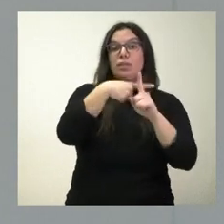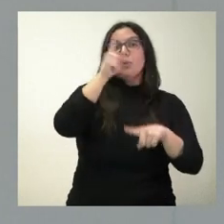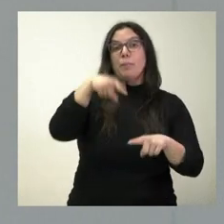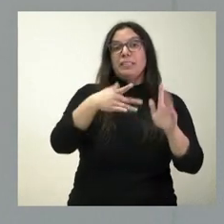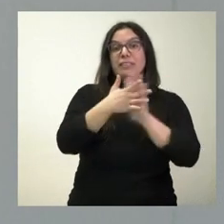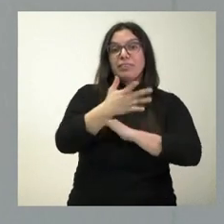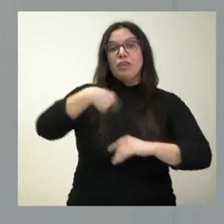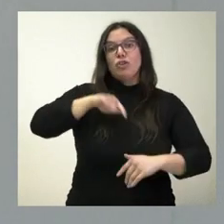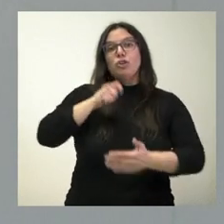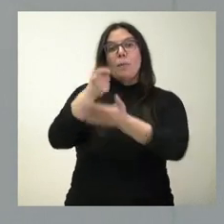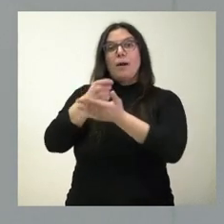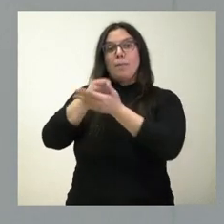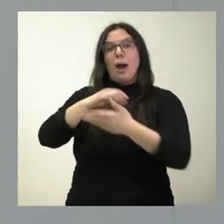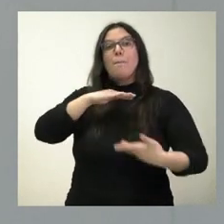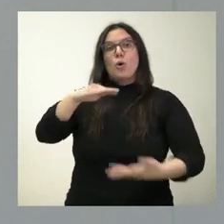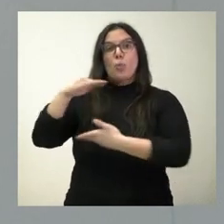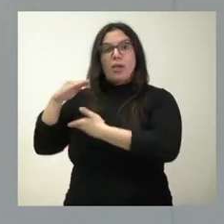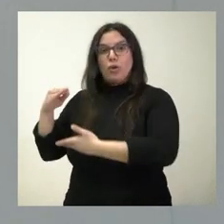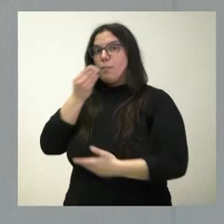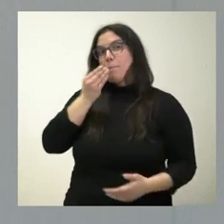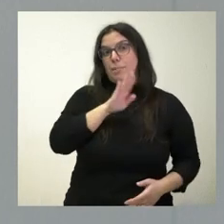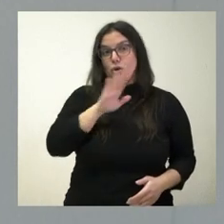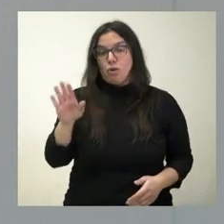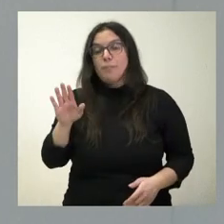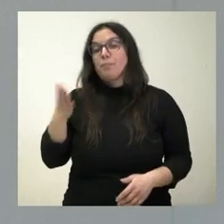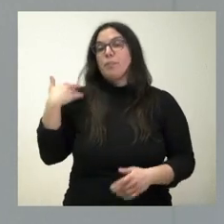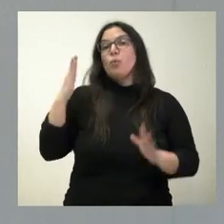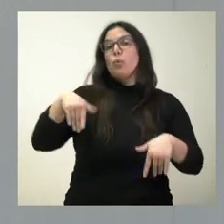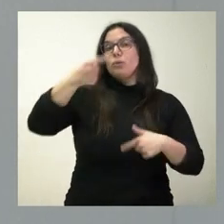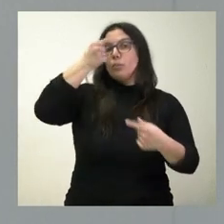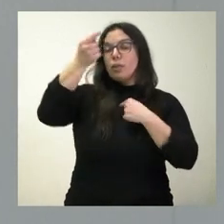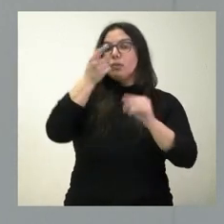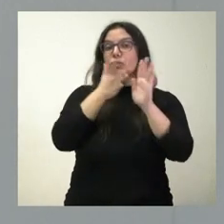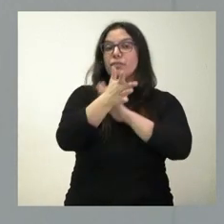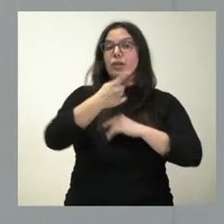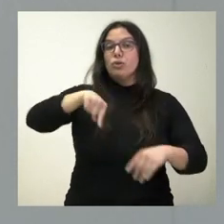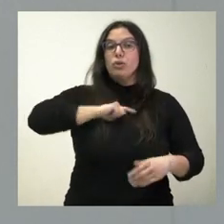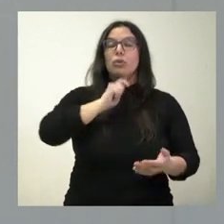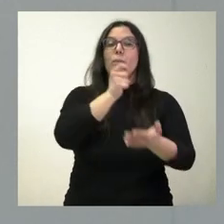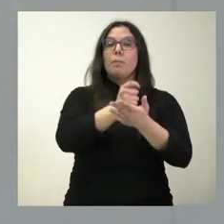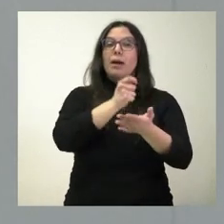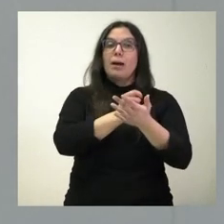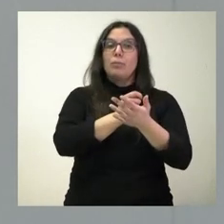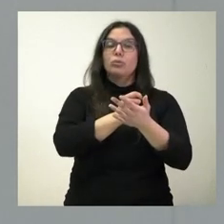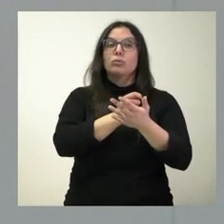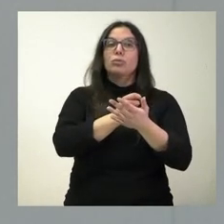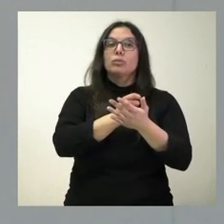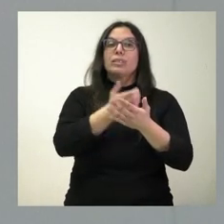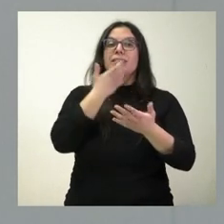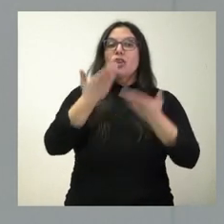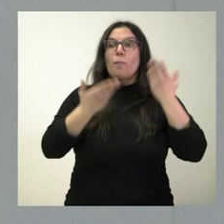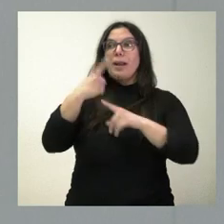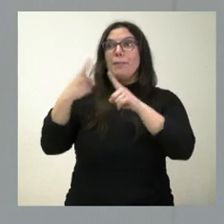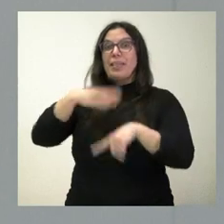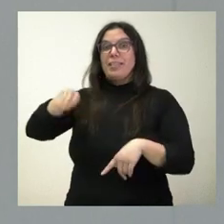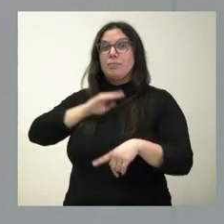que mejor pagan a sus proveedores. El dato último que se conoció es que nosotros pagamos en cinco días menos que la media